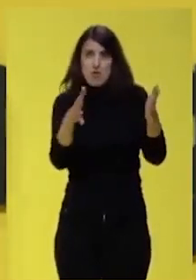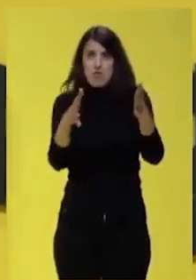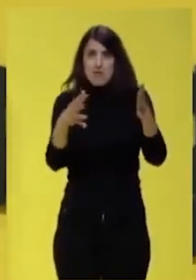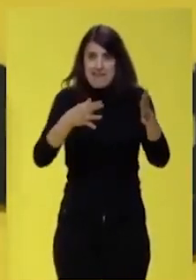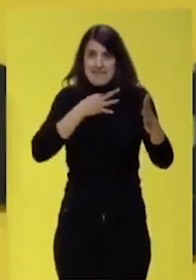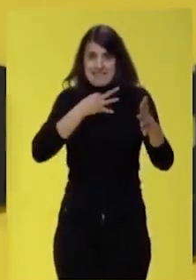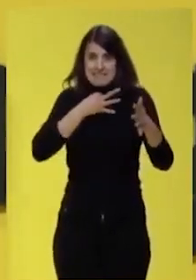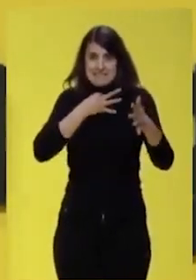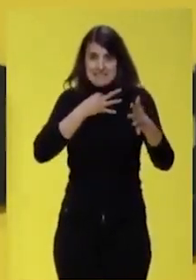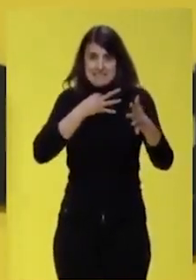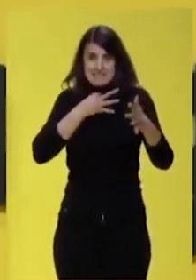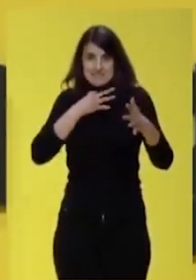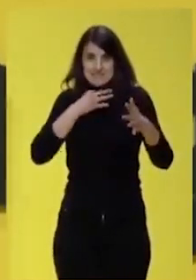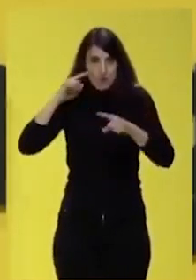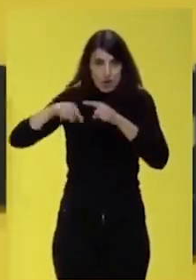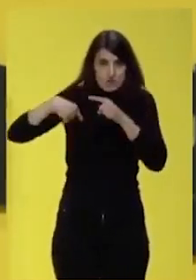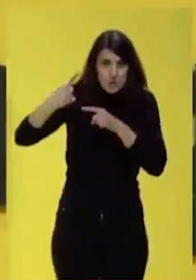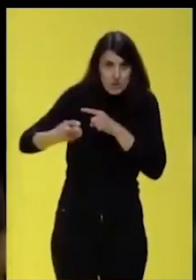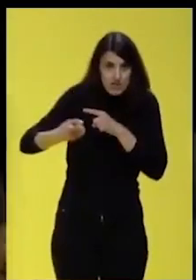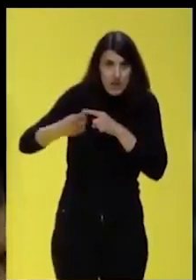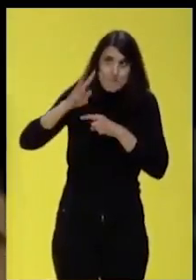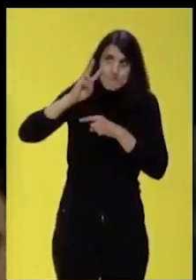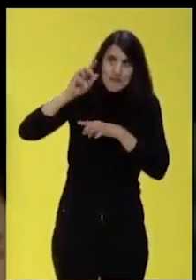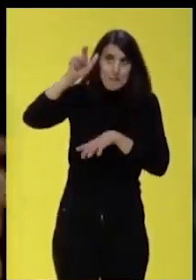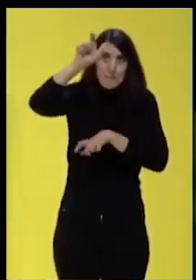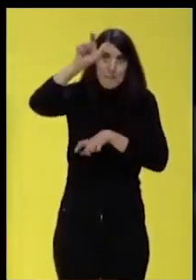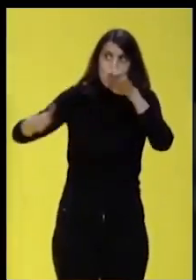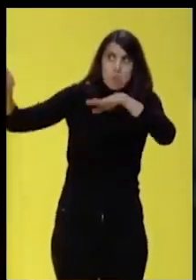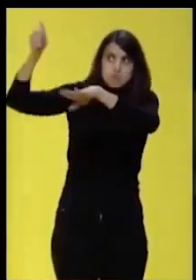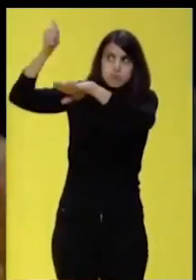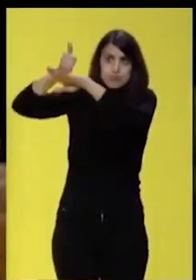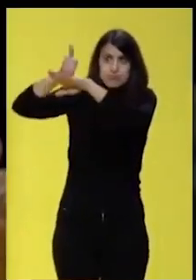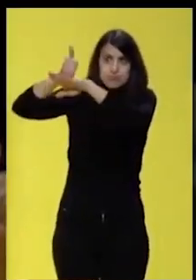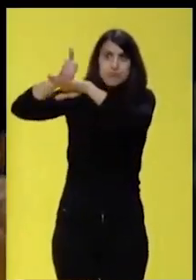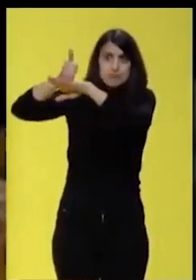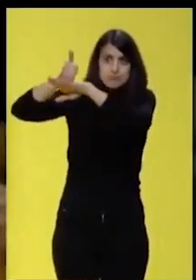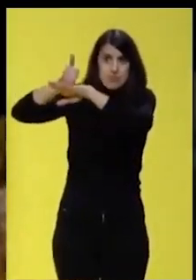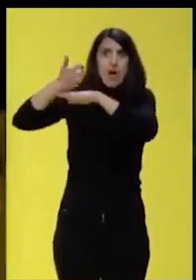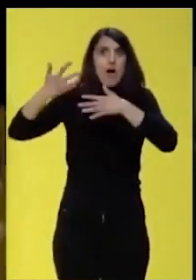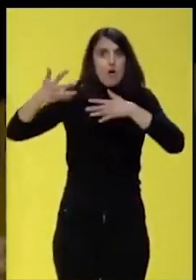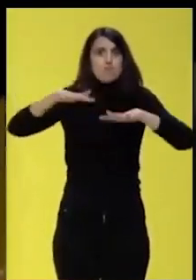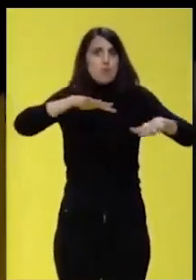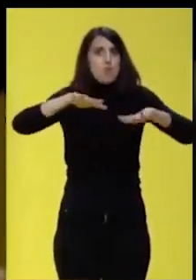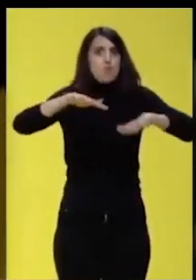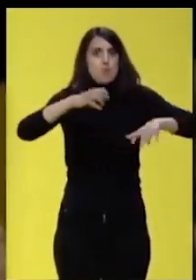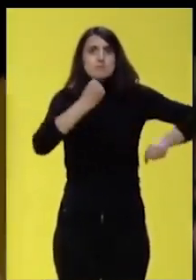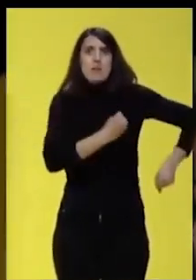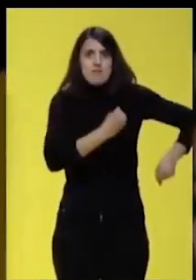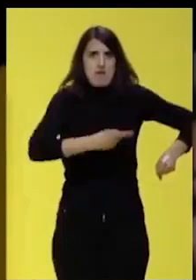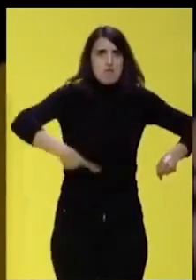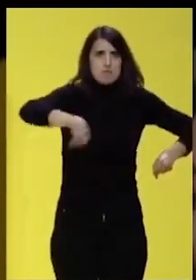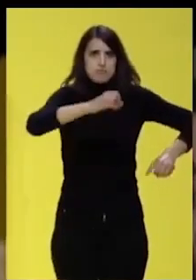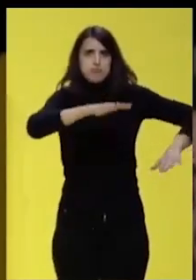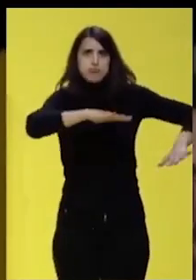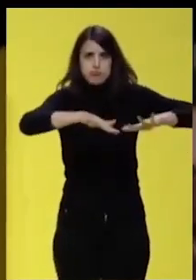lo que están mirando es para abajo y no para arriba. Lo que está planteándose un ejercicio, una dinámica de proletarización. Está ocurriendo también